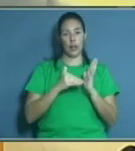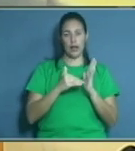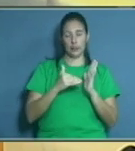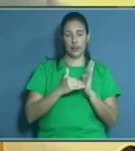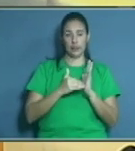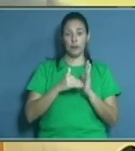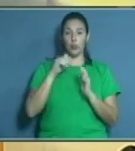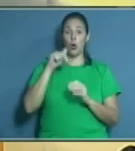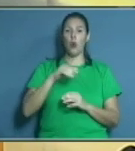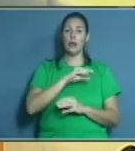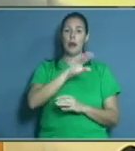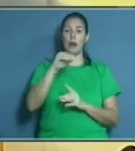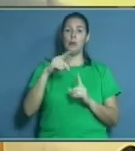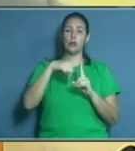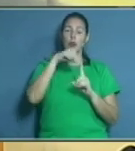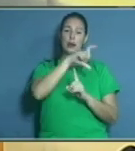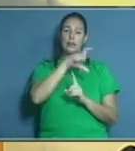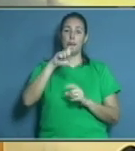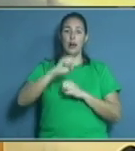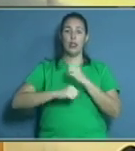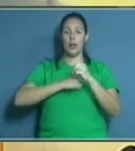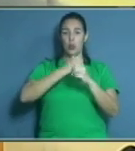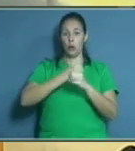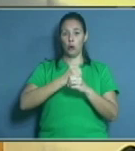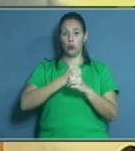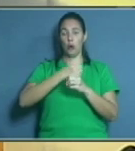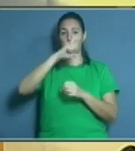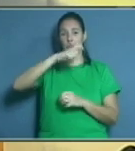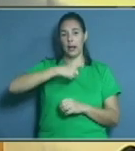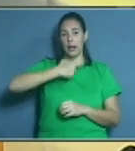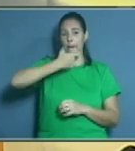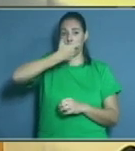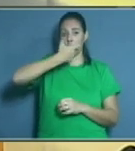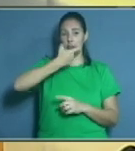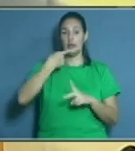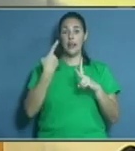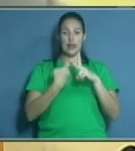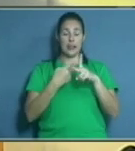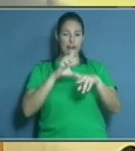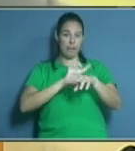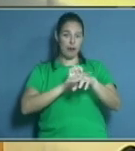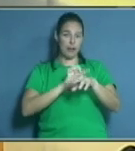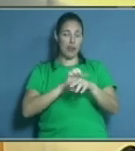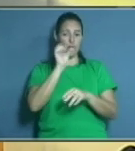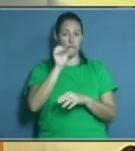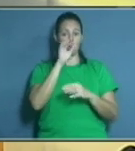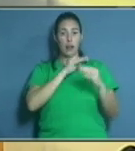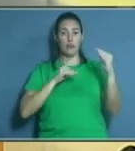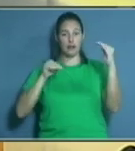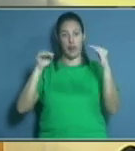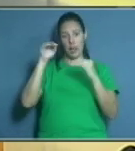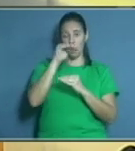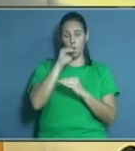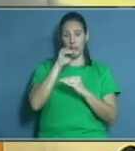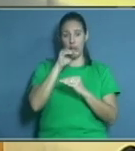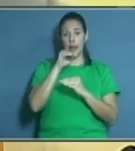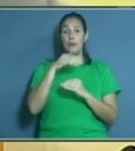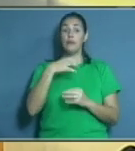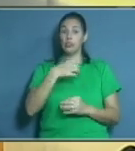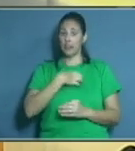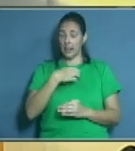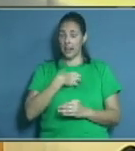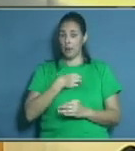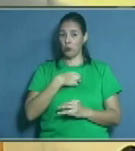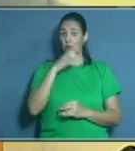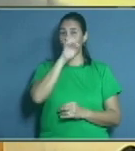conversamos sobre el uso de prótesis dentales y sus afecciones en el adulto mayor. Y además tenemos un mito que vamos